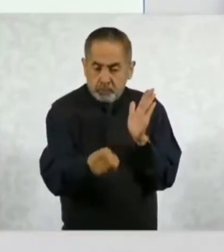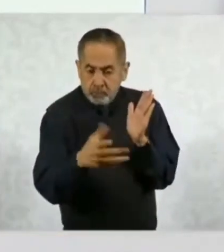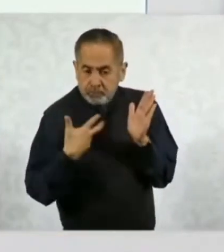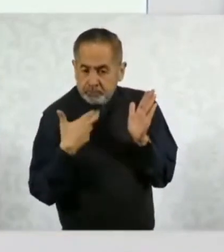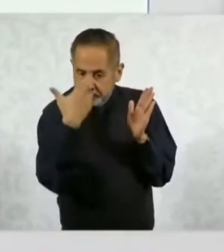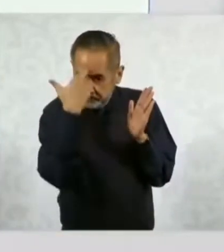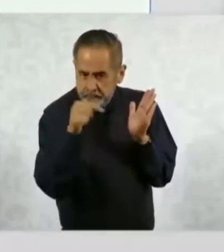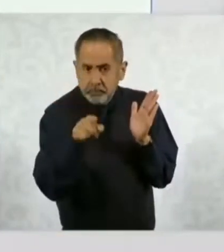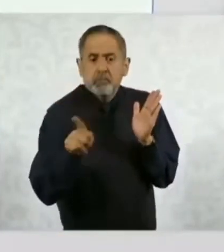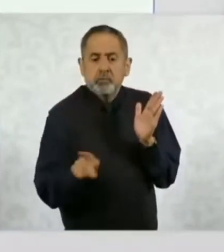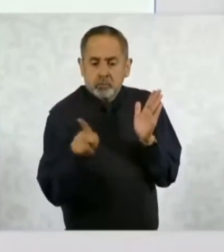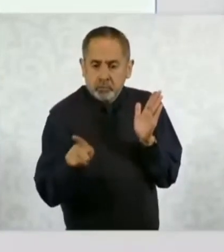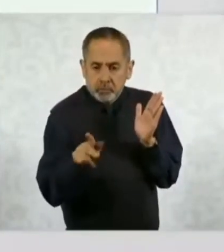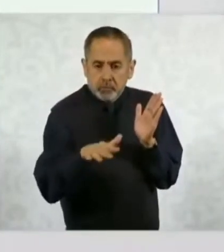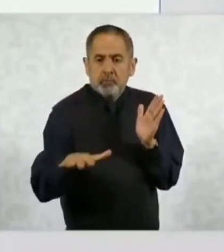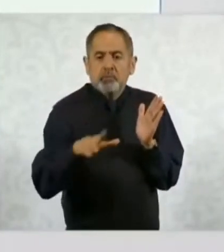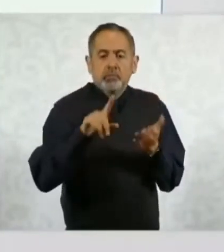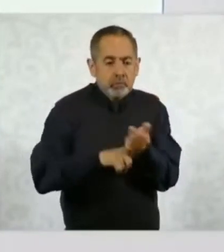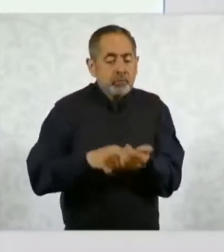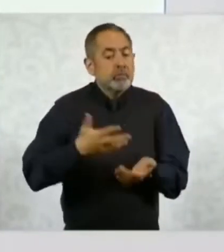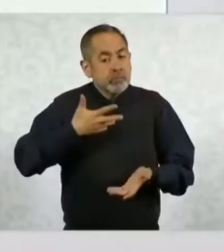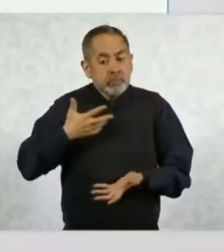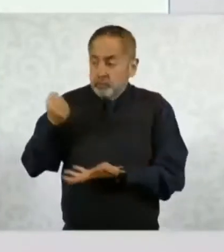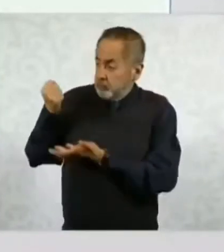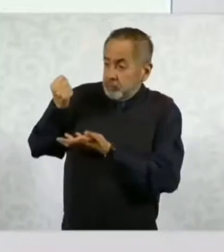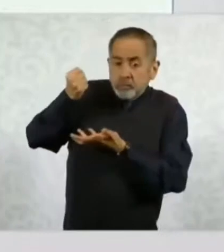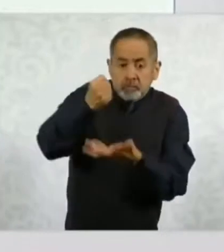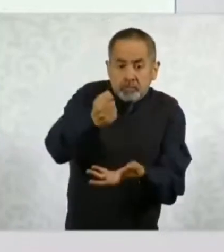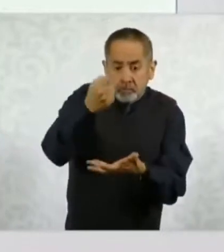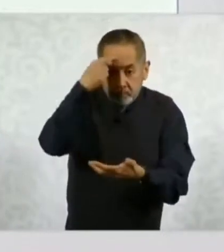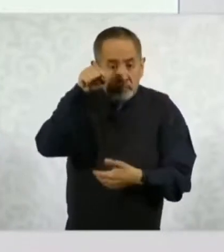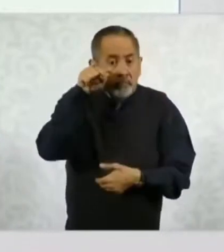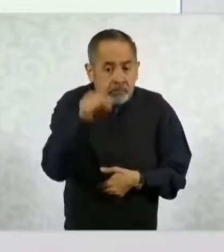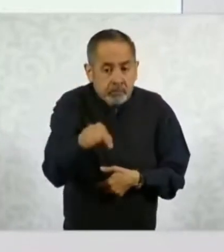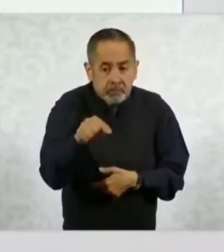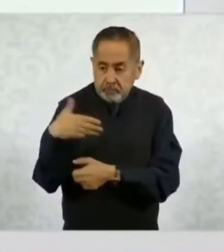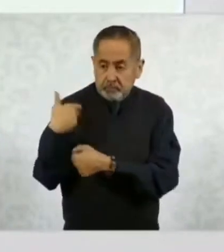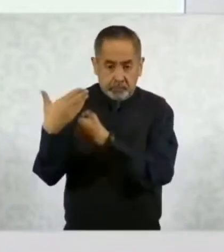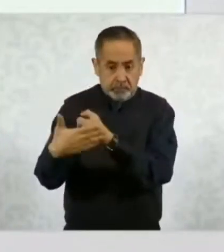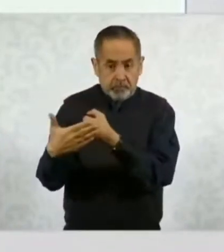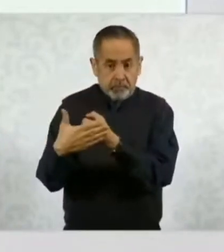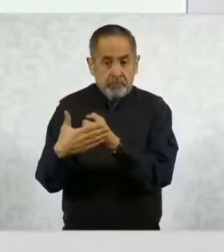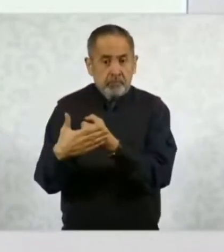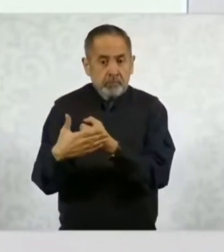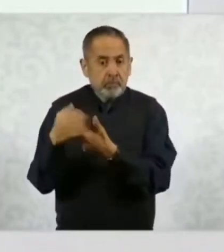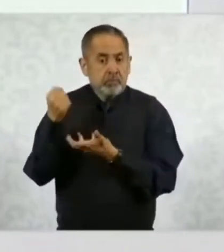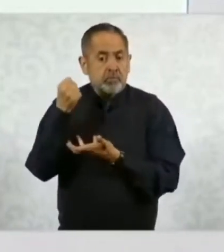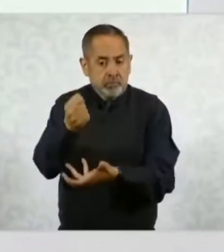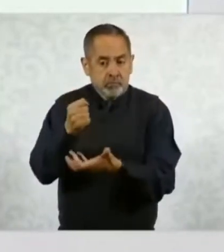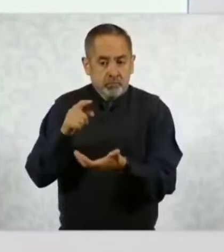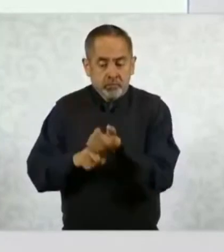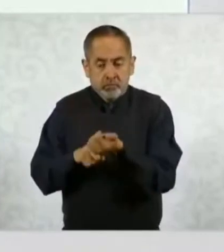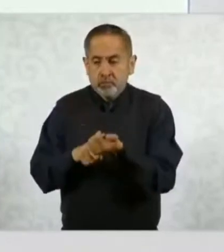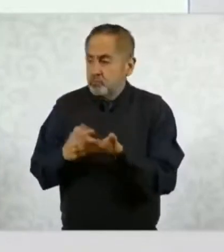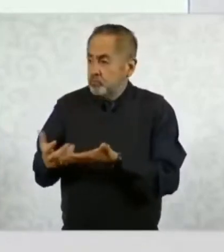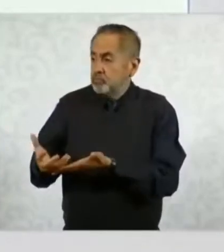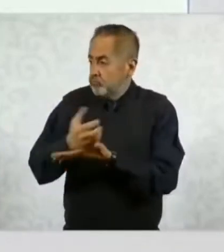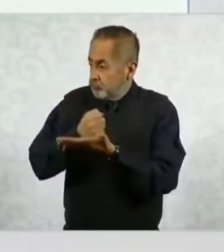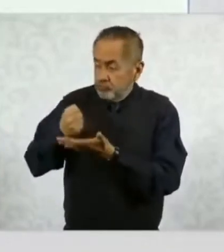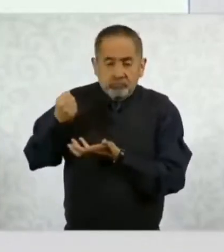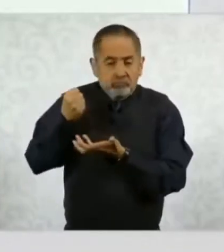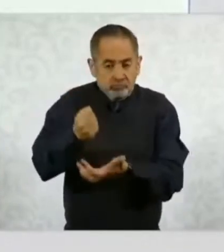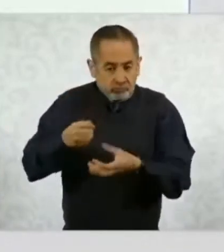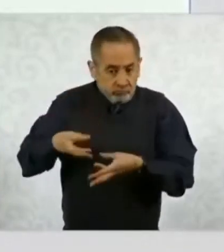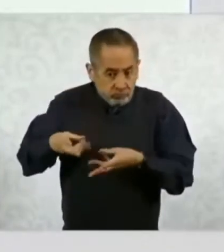tienen que tener su presupuesto propio en el próximo presupuesto de Egresos de la Federación,